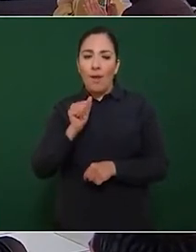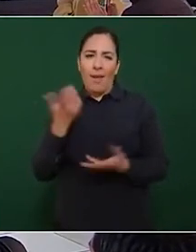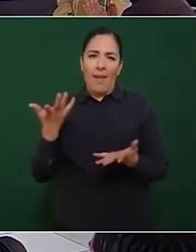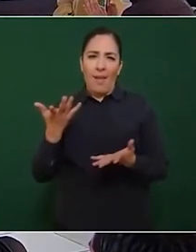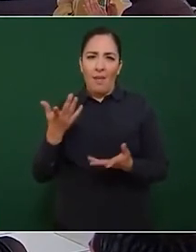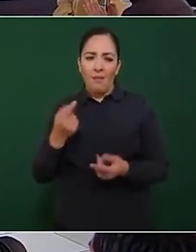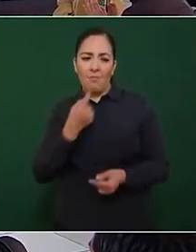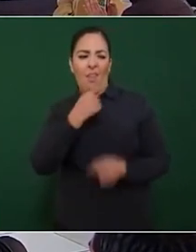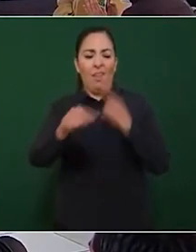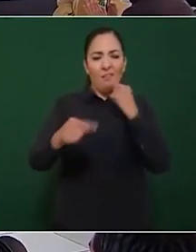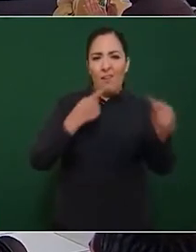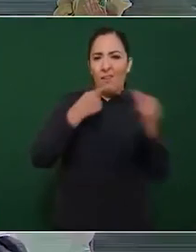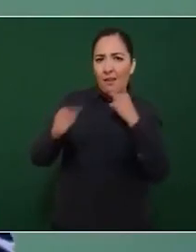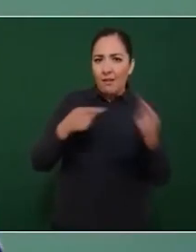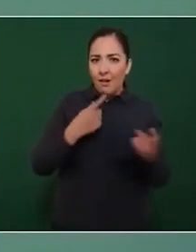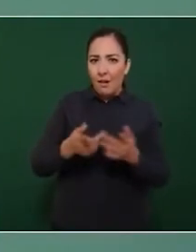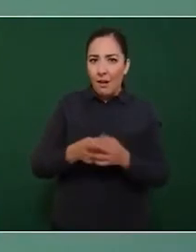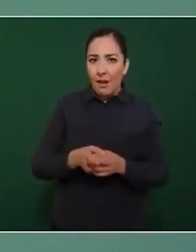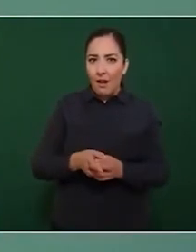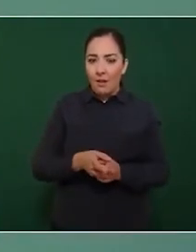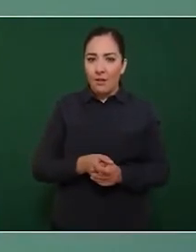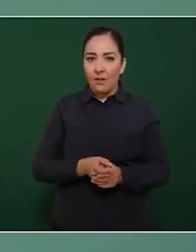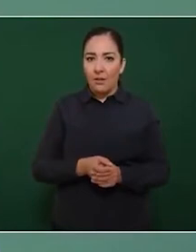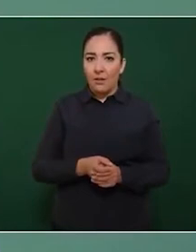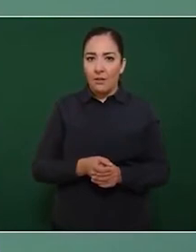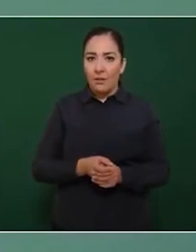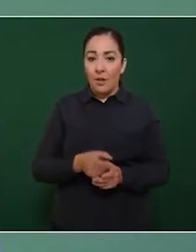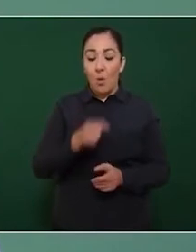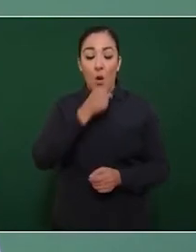sosteniendo de que todos eran como Loret